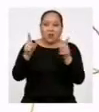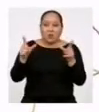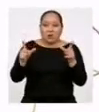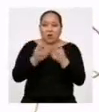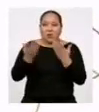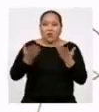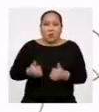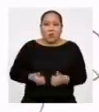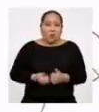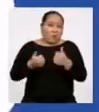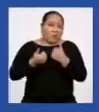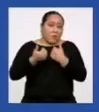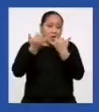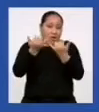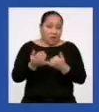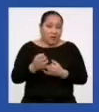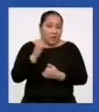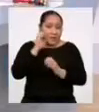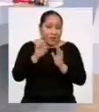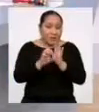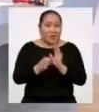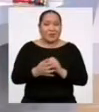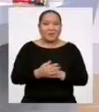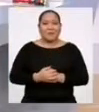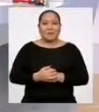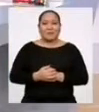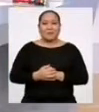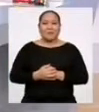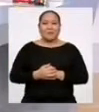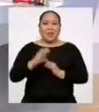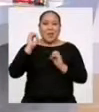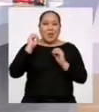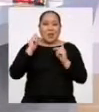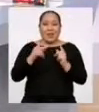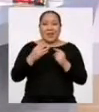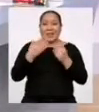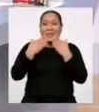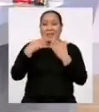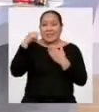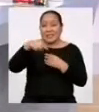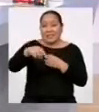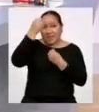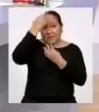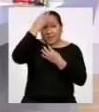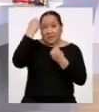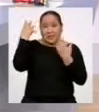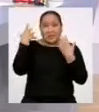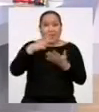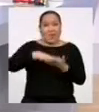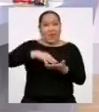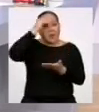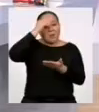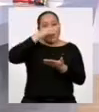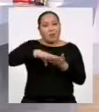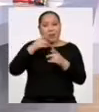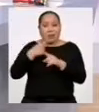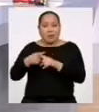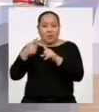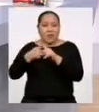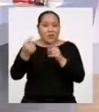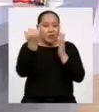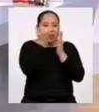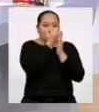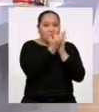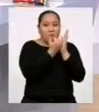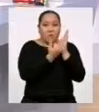residencia actual, por ejemplo. Bueno, gracias a esta información aprendimos sobre los diferentes gráficos